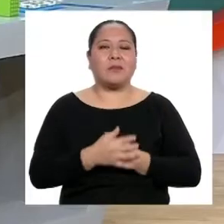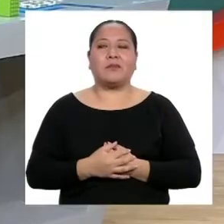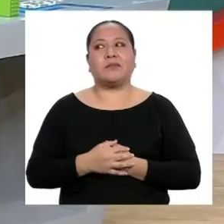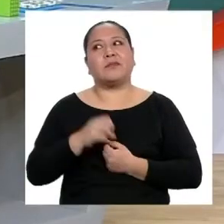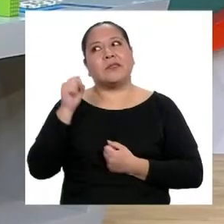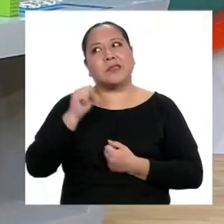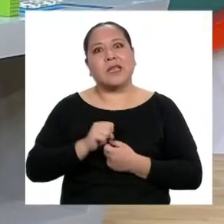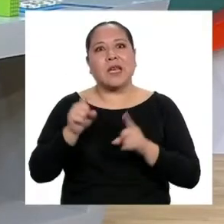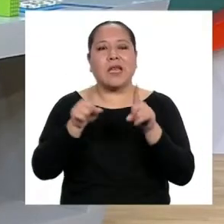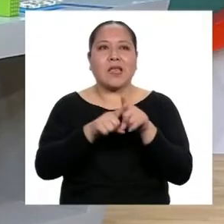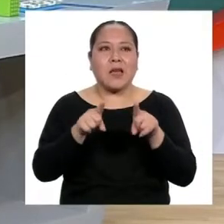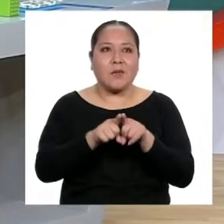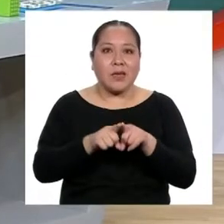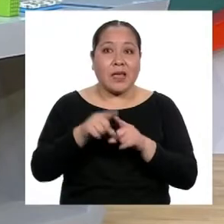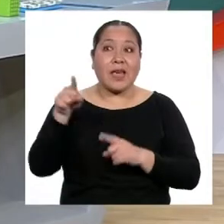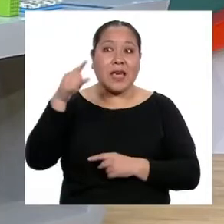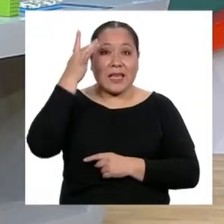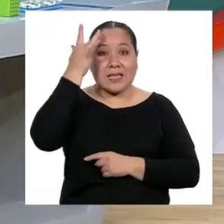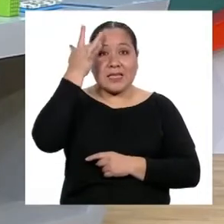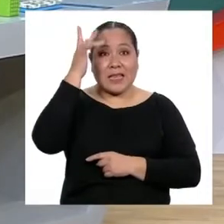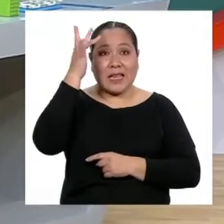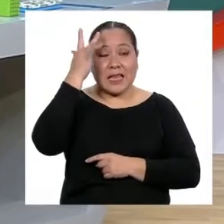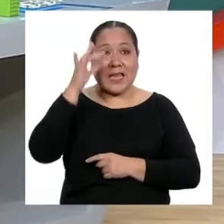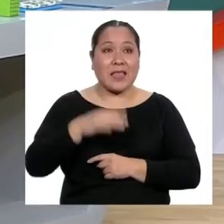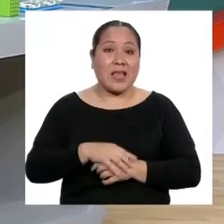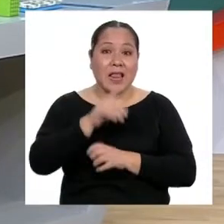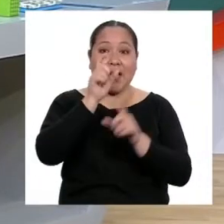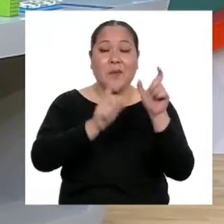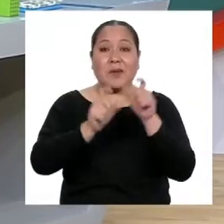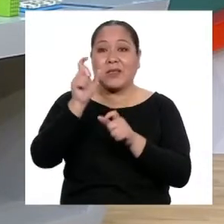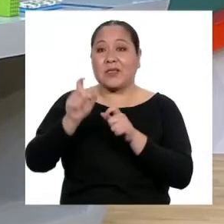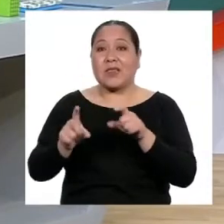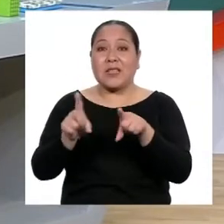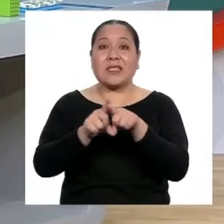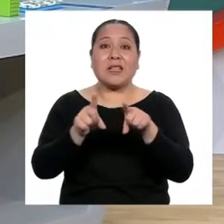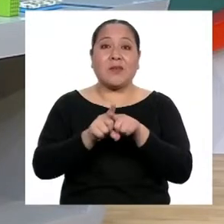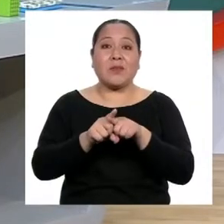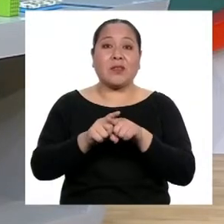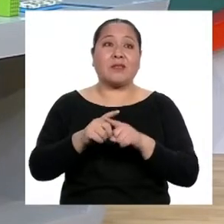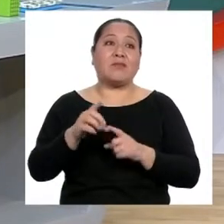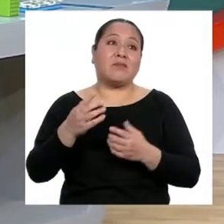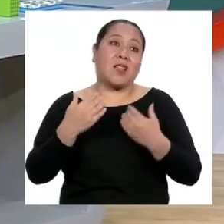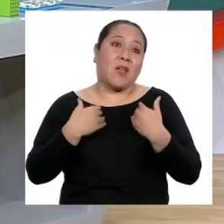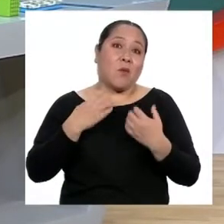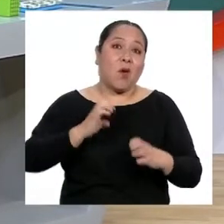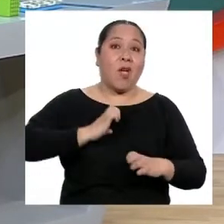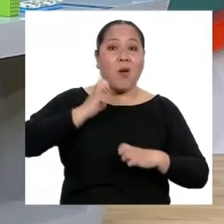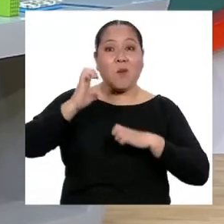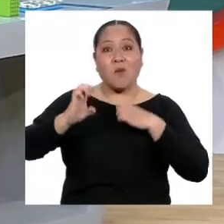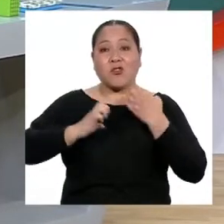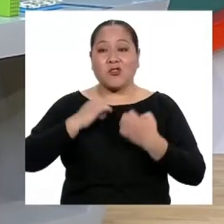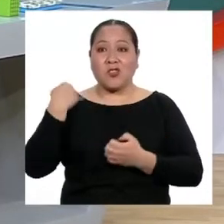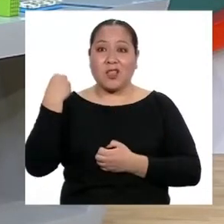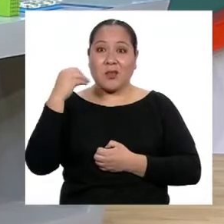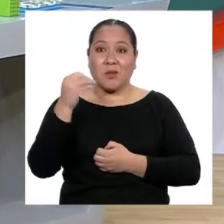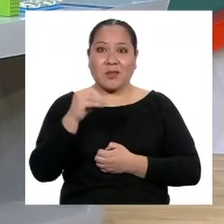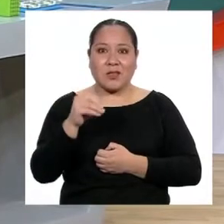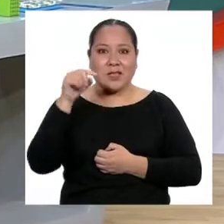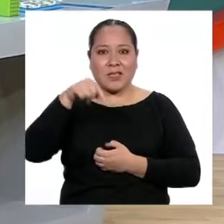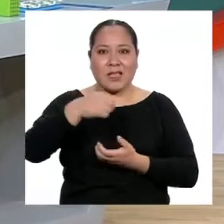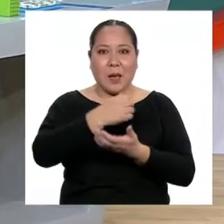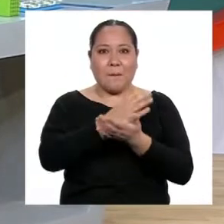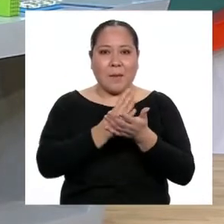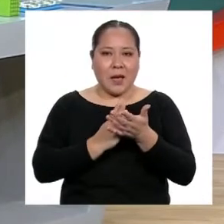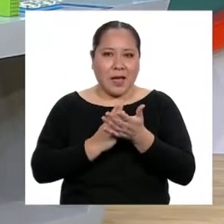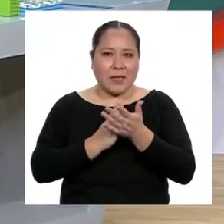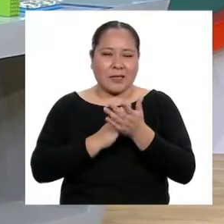además de la inteligencia, los seres humanos también tenemos emociones. Y la adolescencia es la etapa más